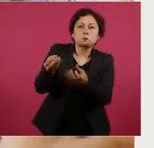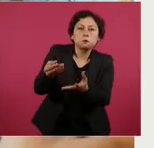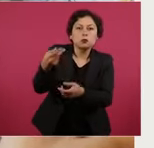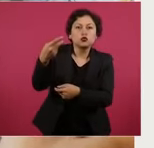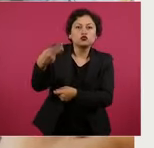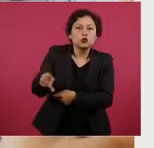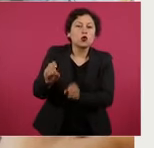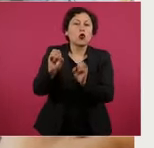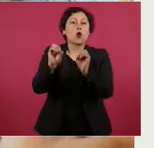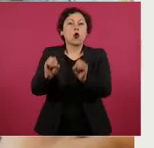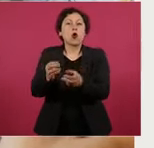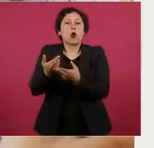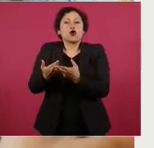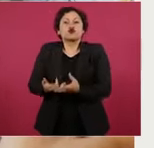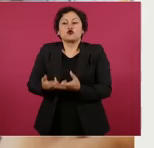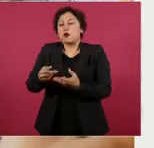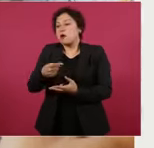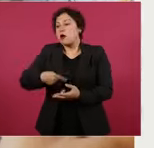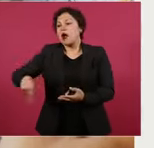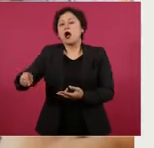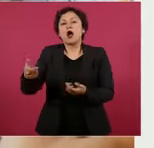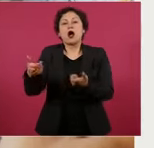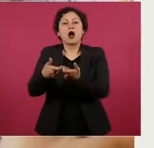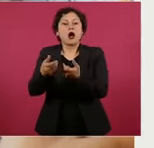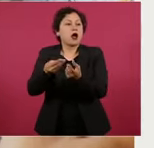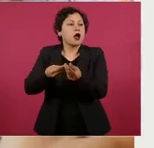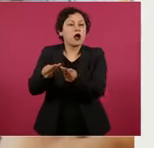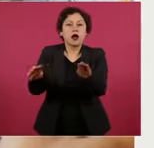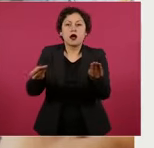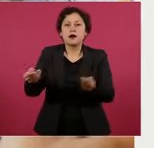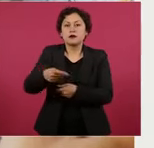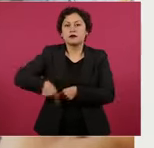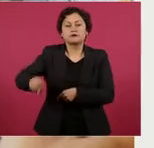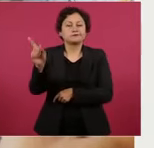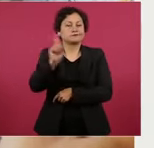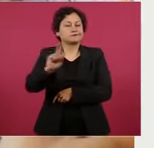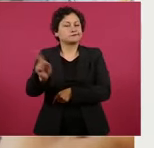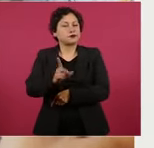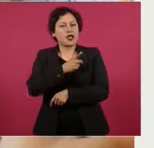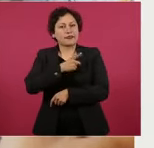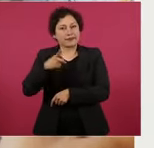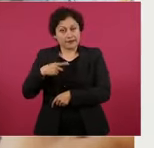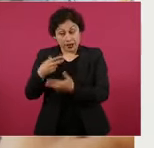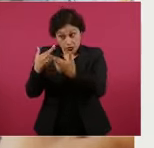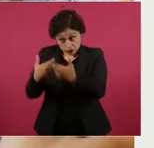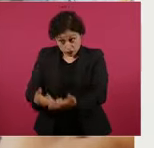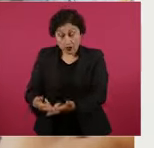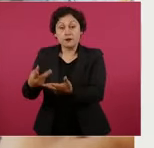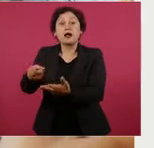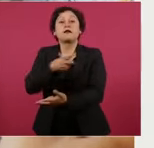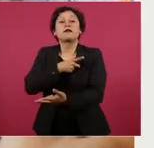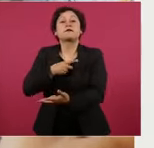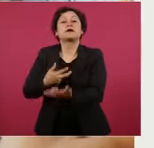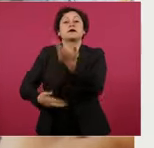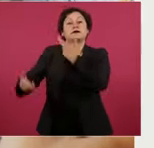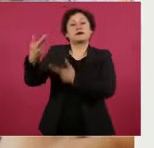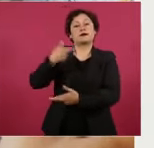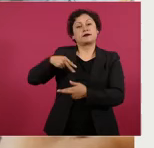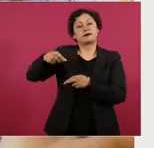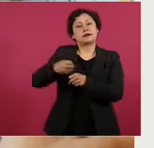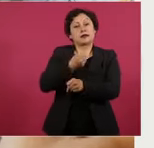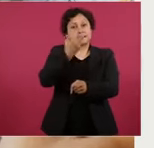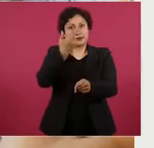fideicomisos. Estos deberán reintegrarse a la hacienda pública y, por cierto, también la reforma